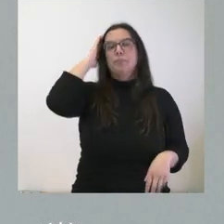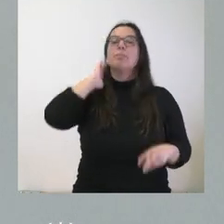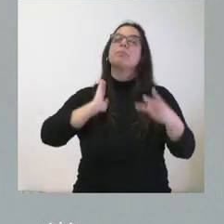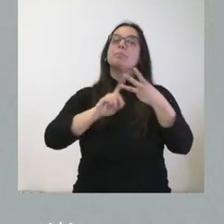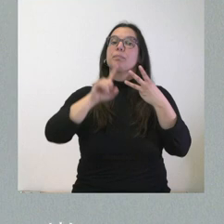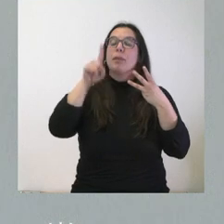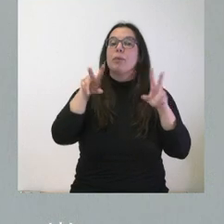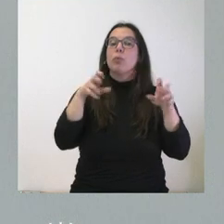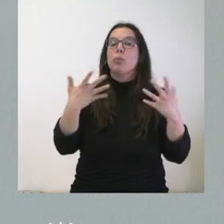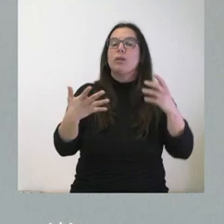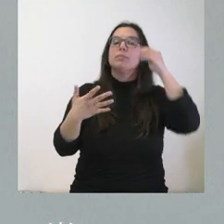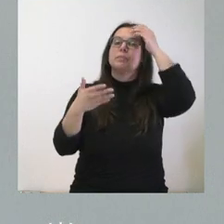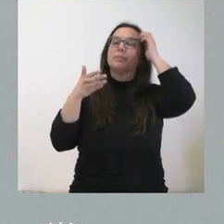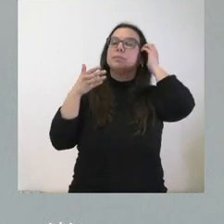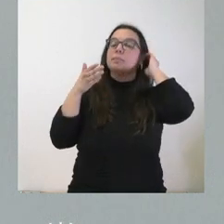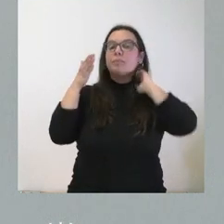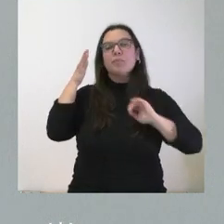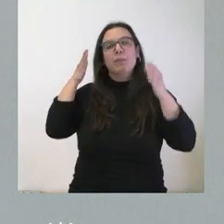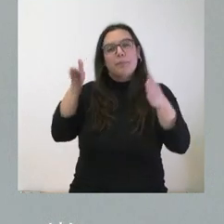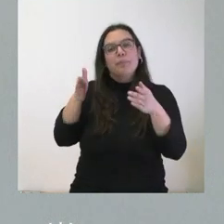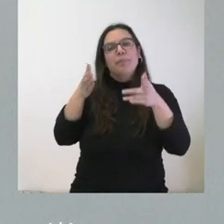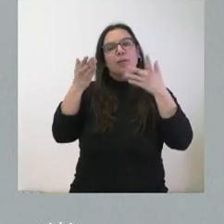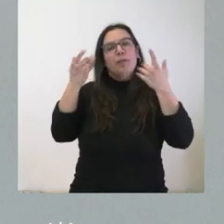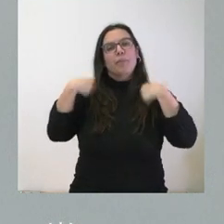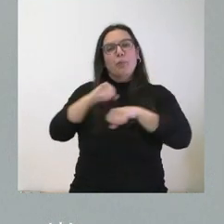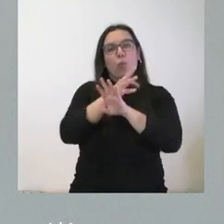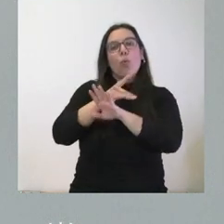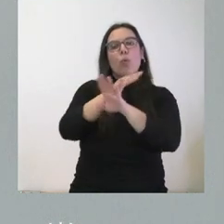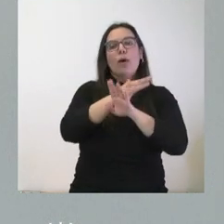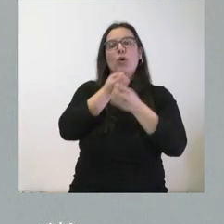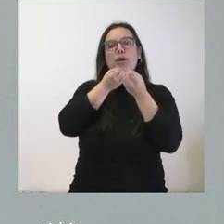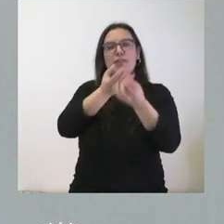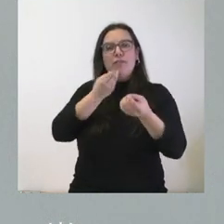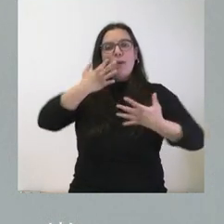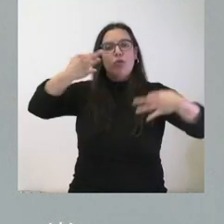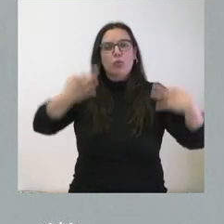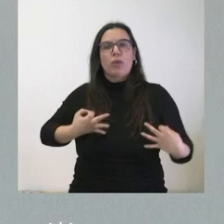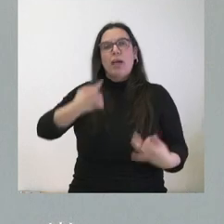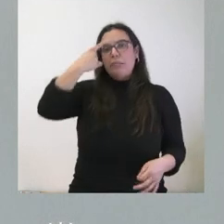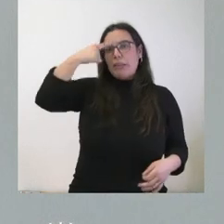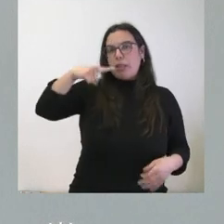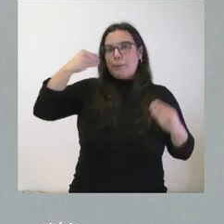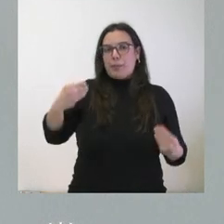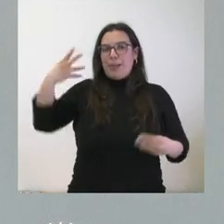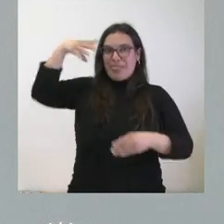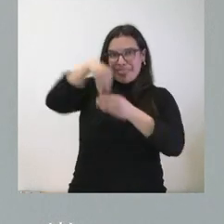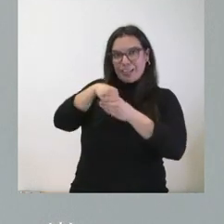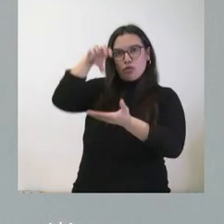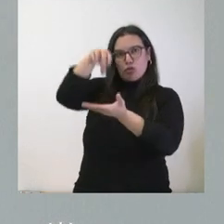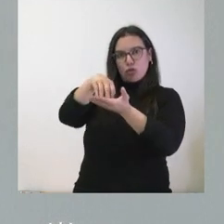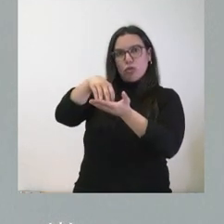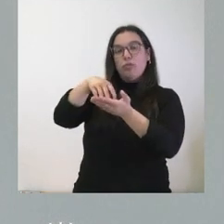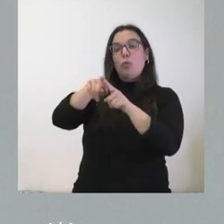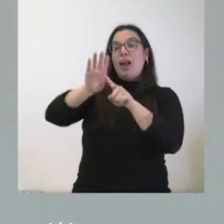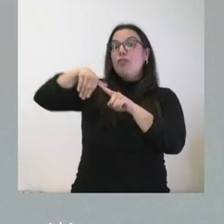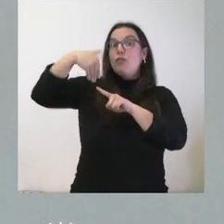incide en la práctica del juego informado, seguro y consciente en el interior de los locales del juego, exigiendo el anuncio fuera